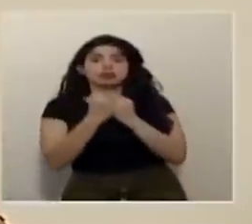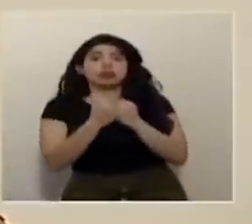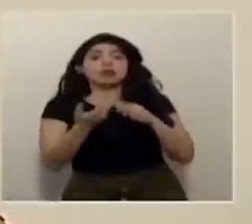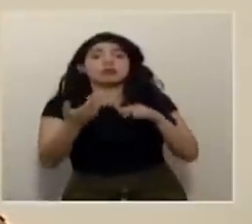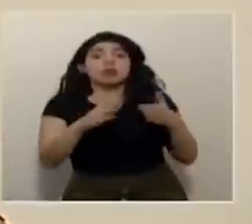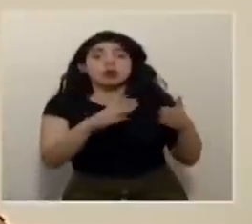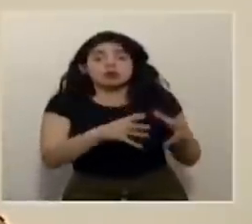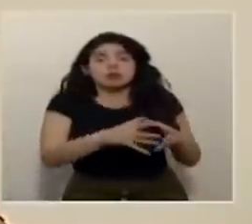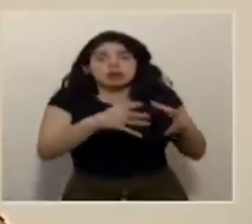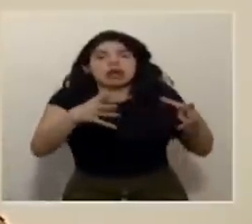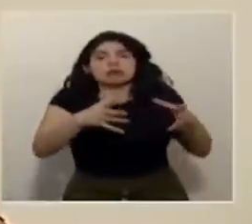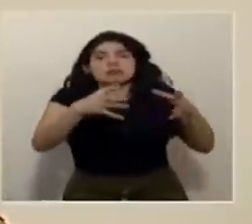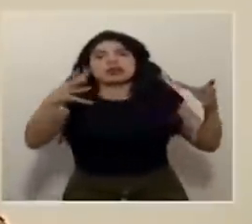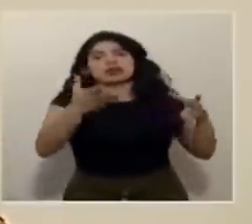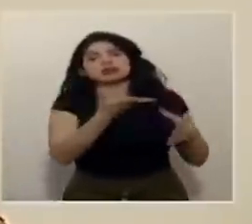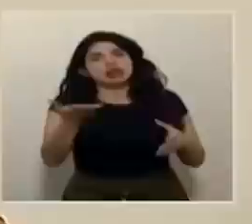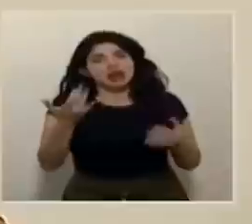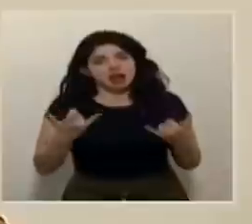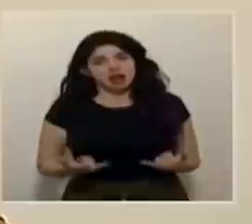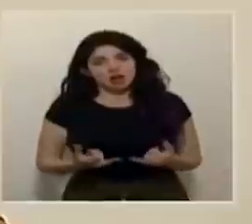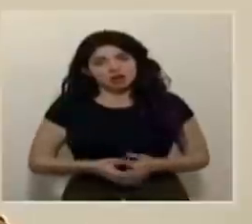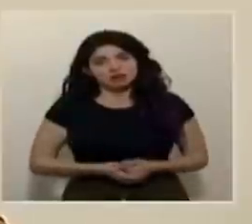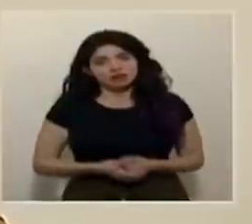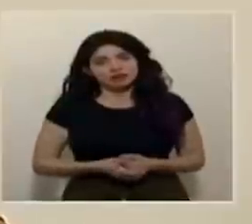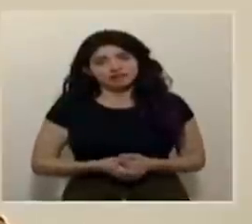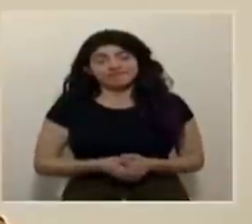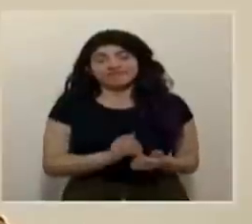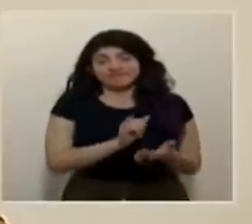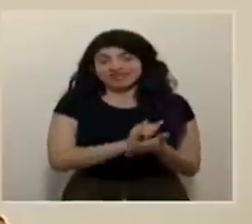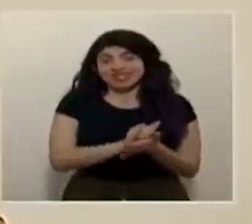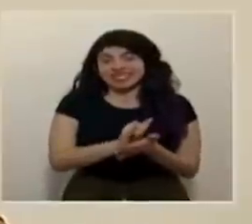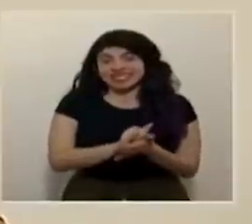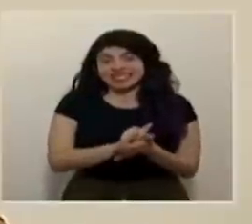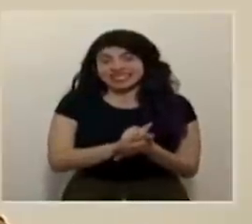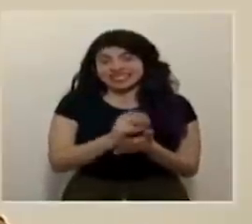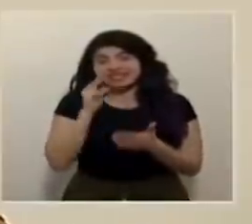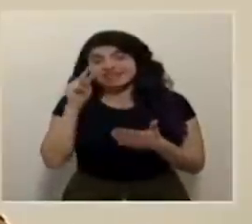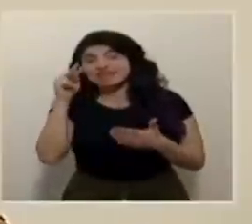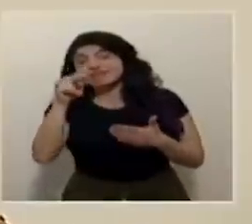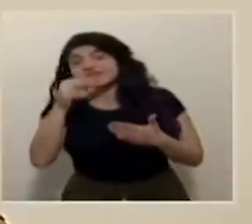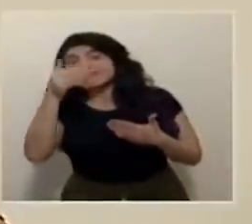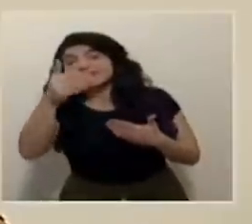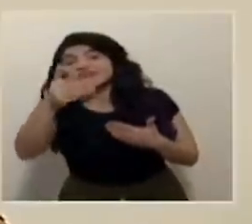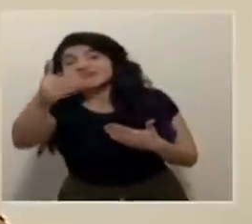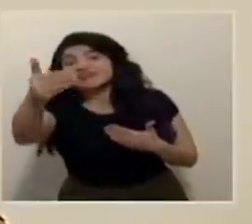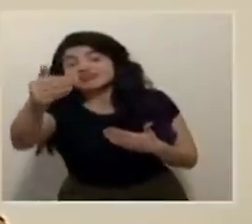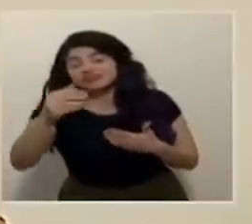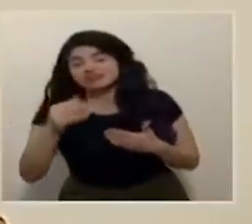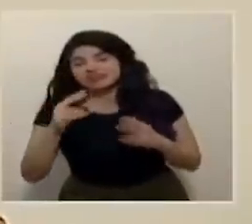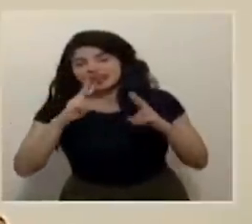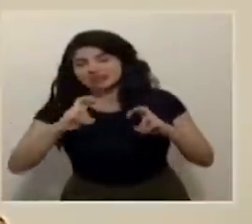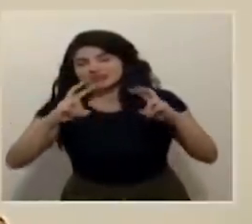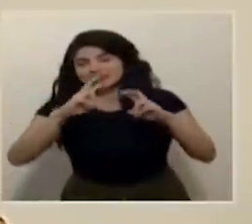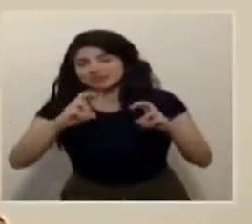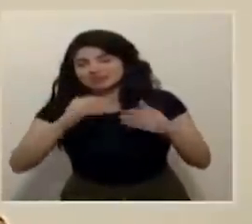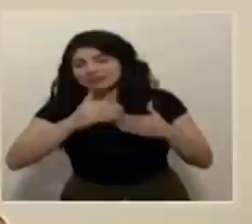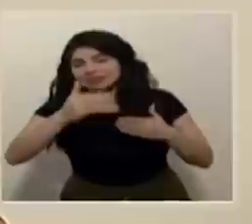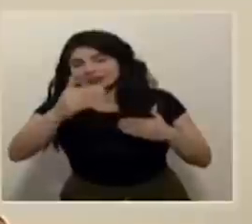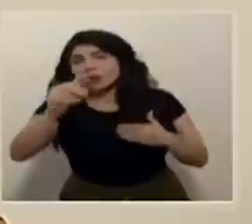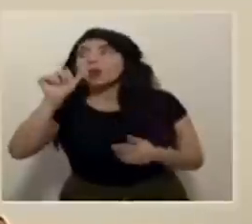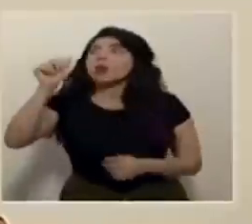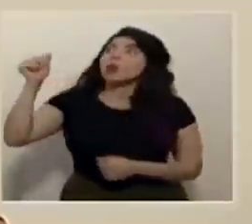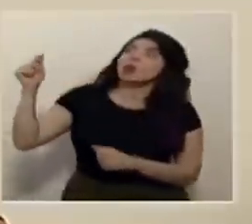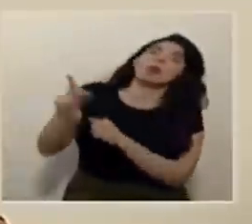de los que estamos teniendo en este momento. Eso es lo que está proyectado. Eso es el comportamiento que se ha visto en otros